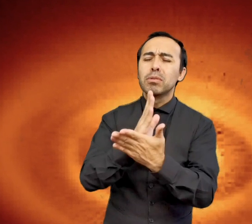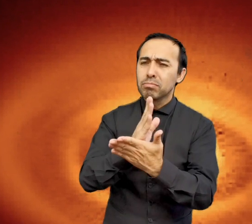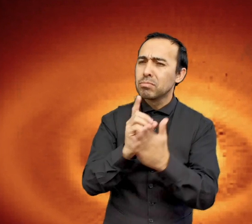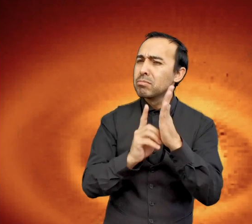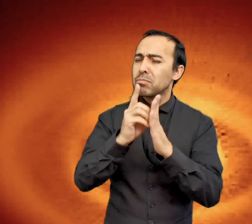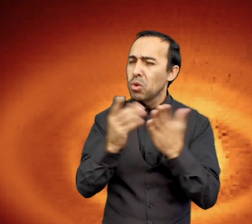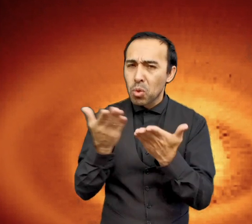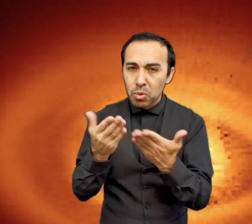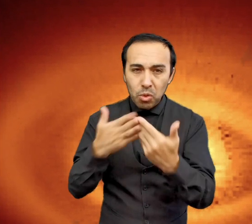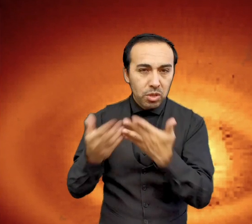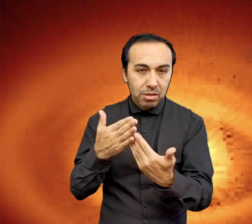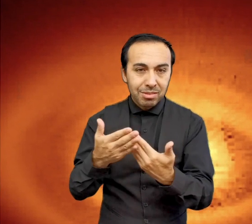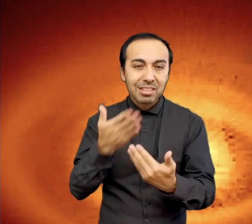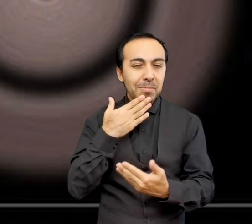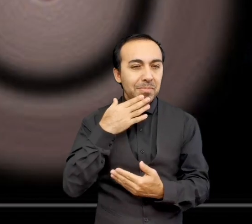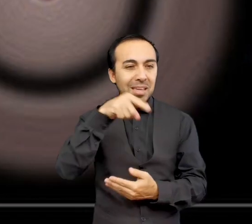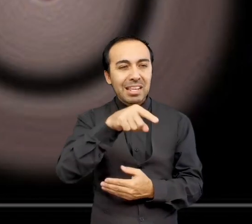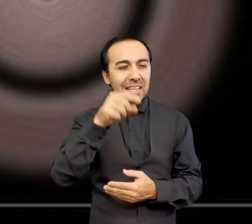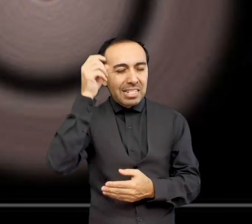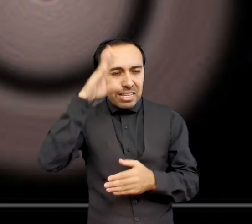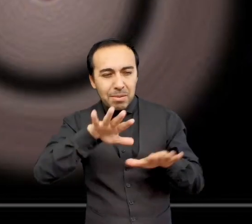las influencias en la evolución de sus discos.